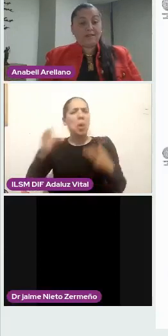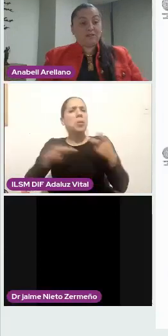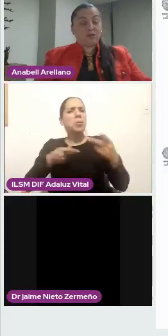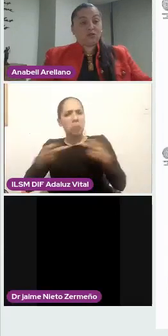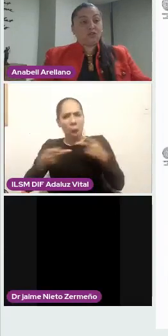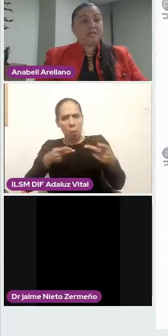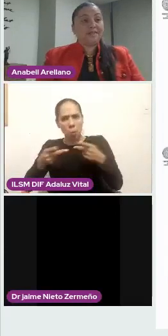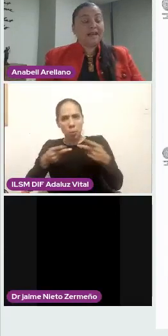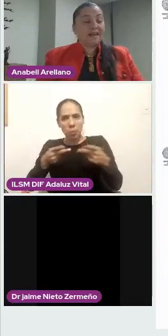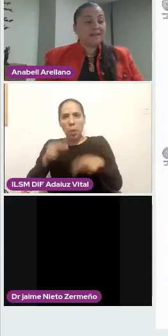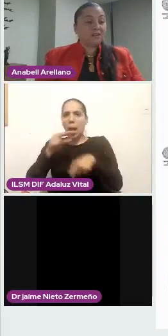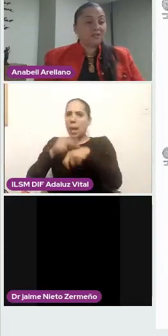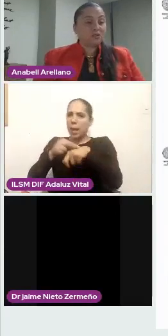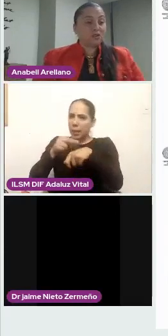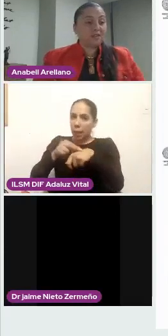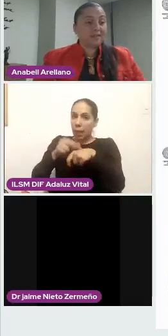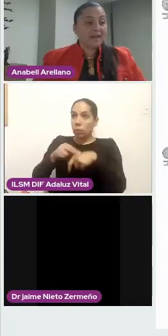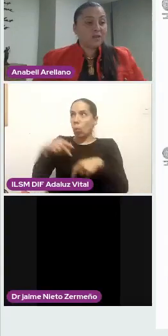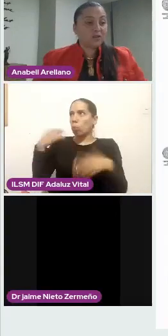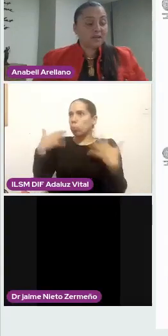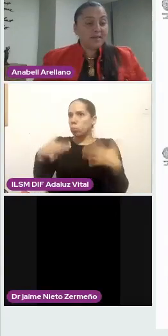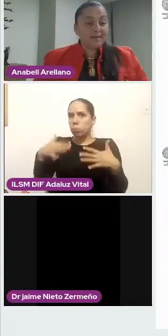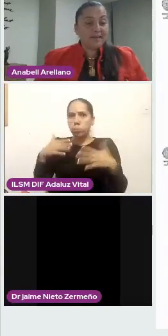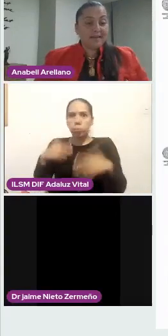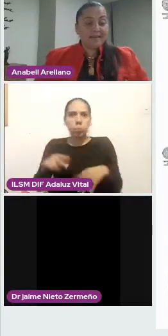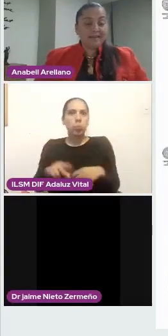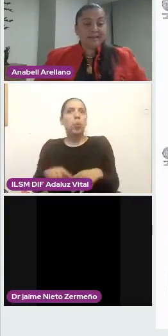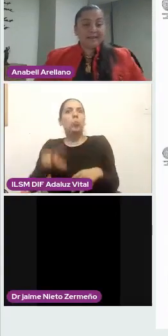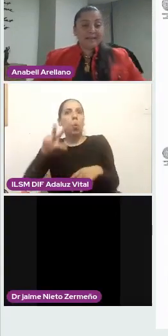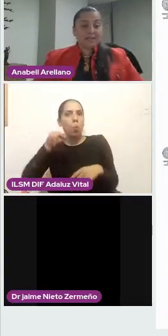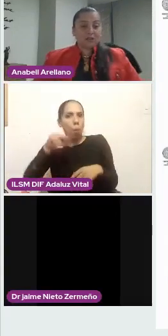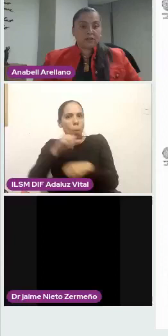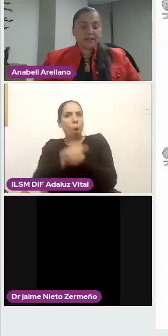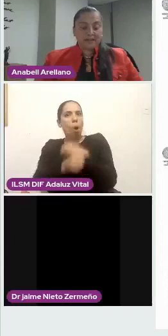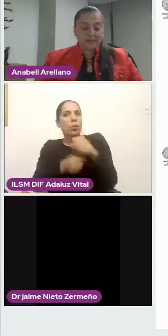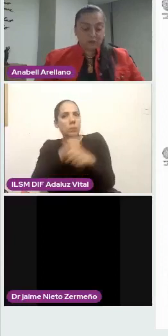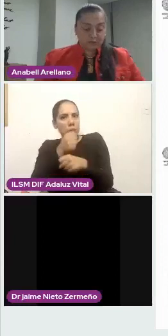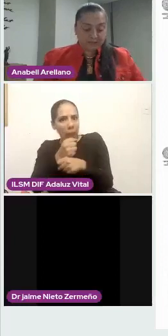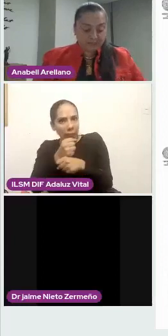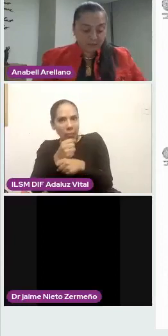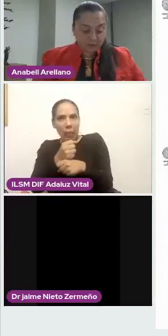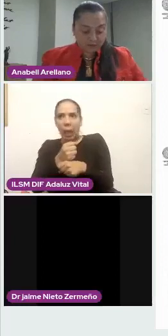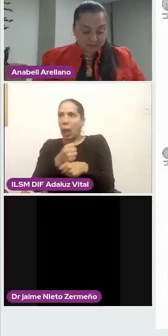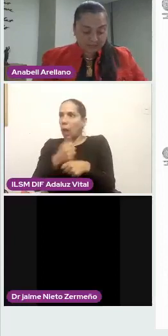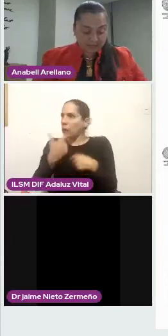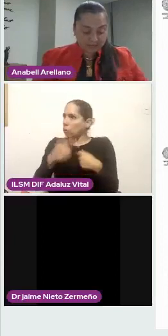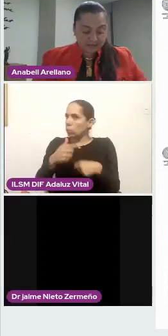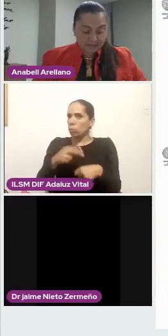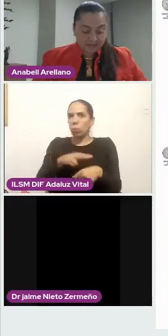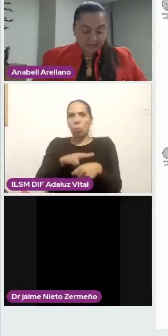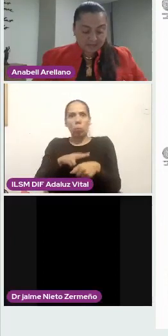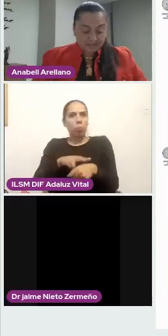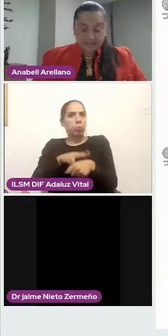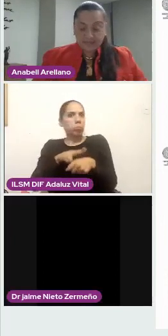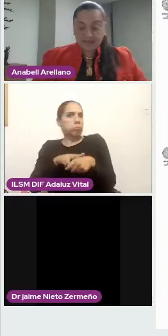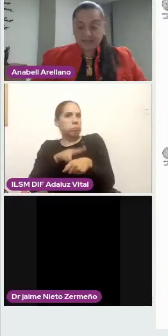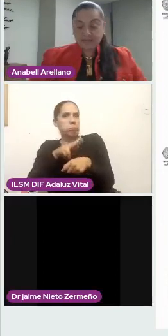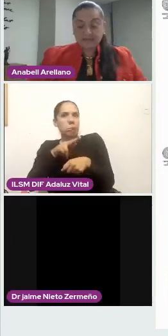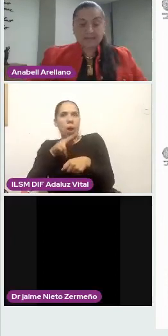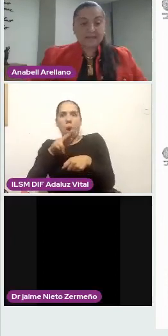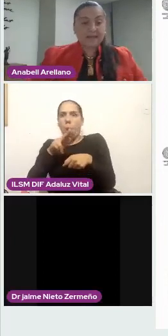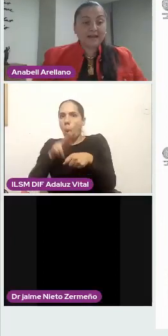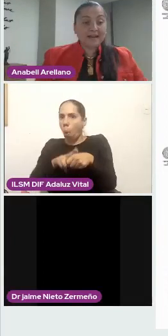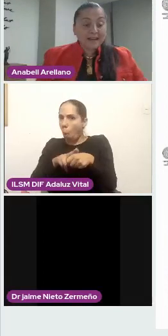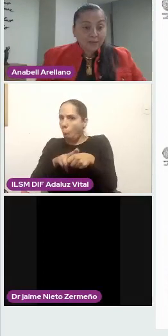ahora sí que estos 80 años de trayectoria del hospital, bueno, pues, se